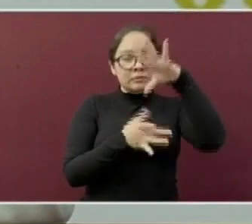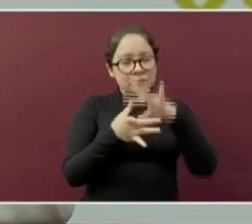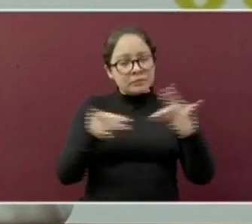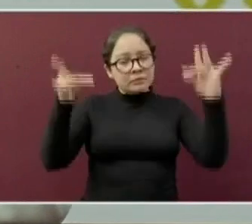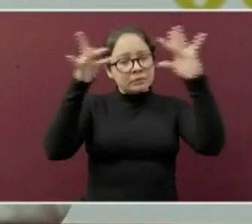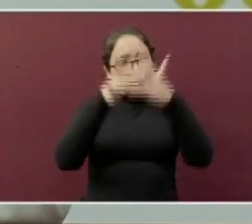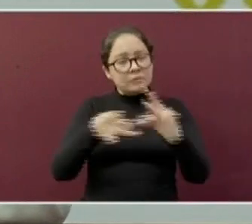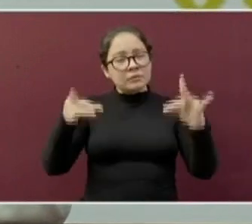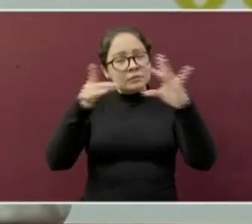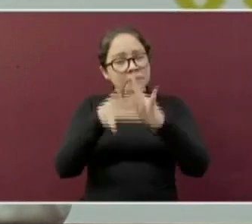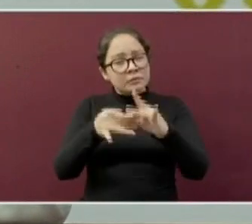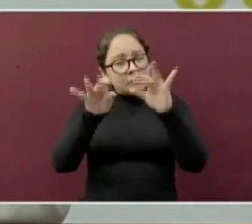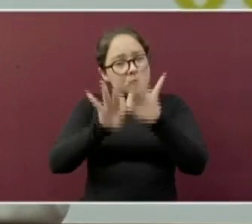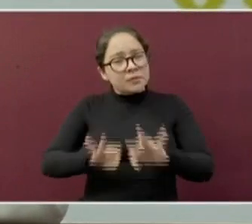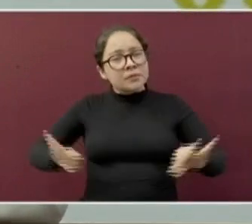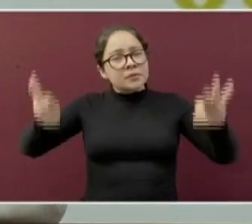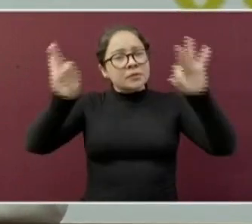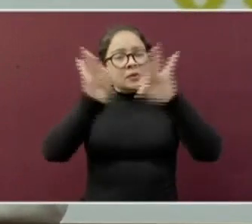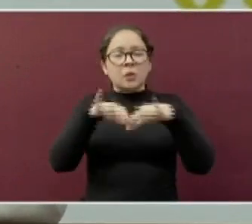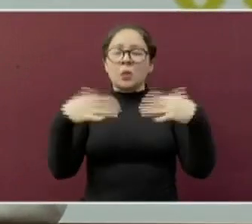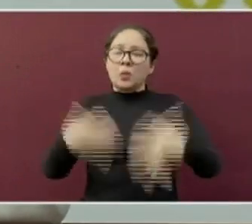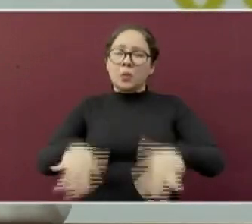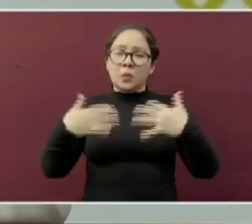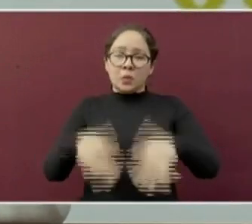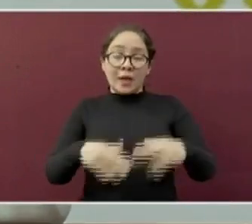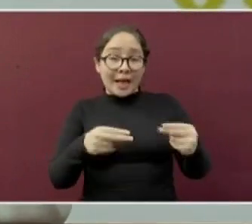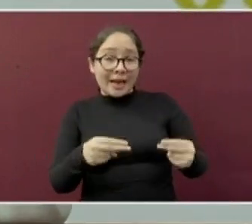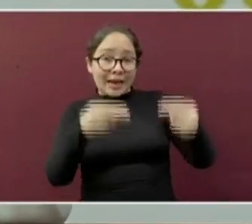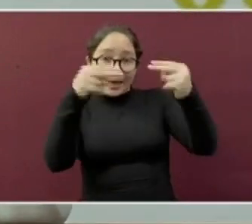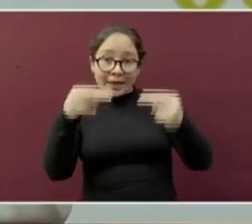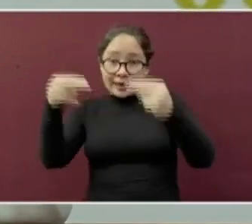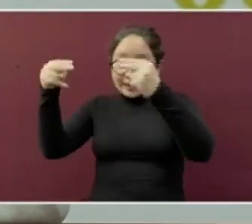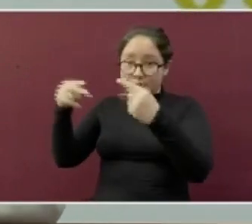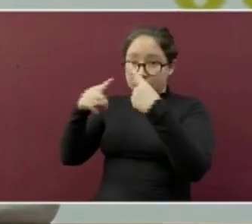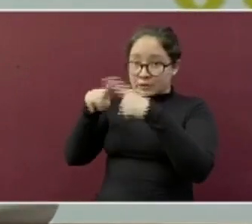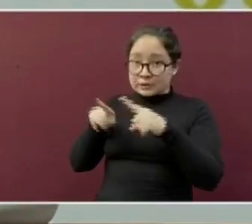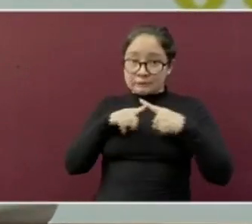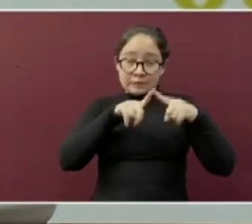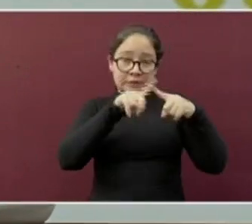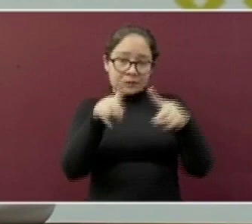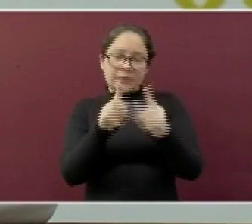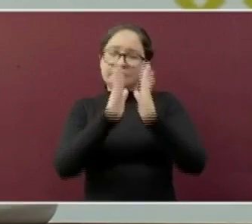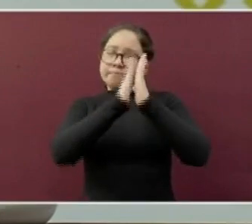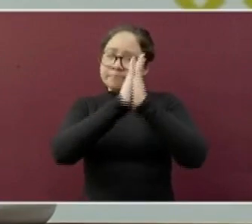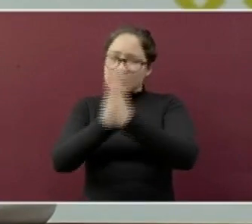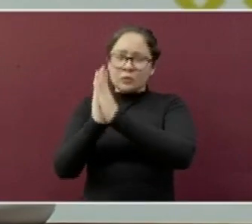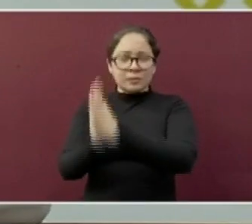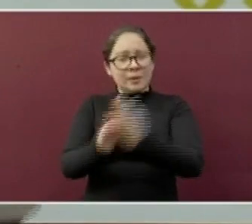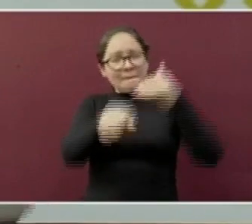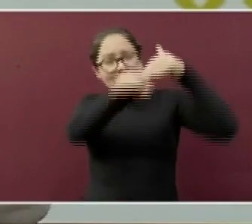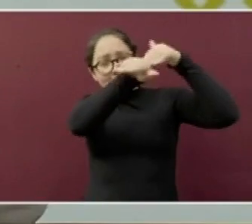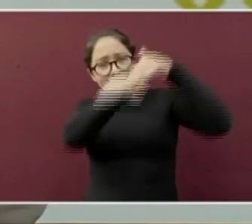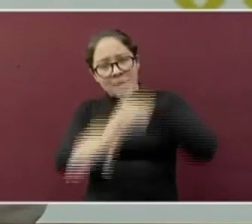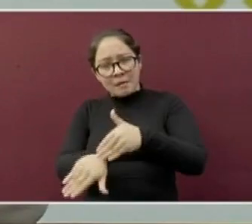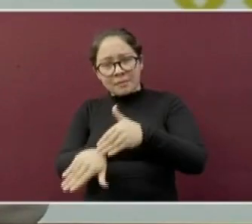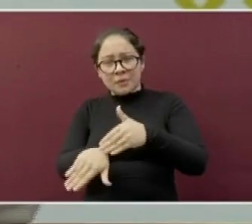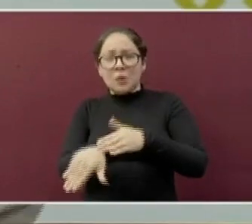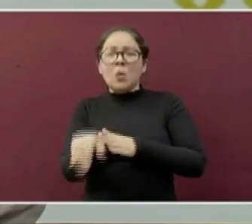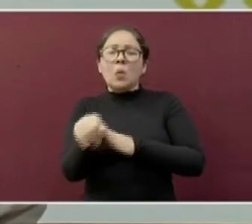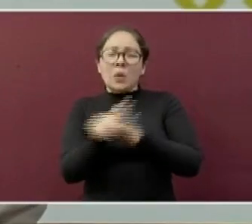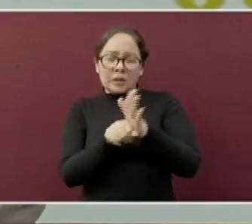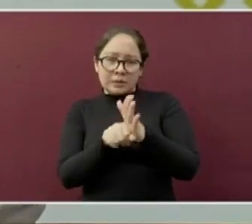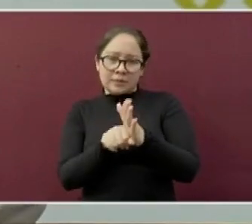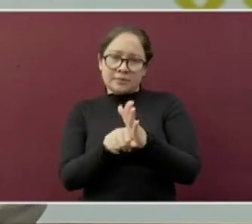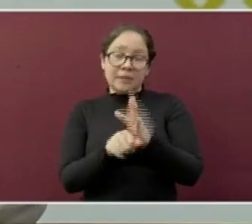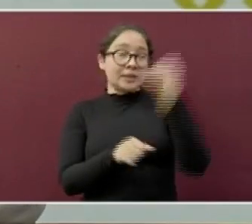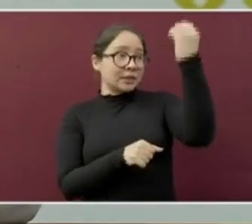importancia de que el sector comercial se apegue lo más posible al